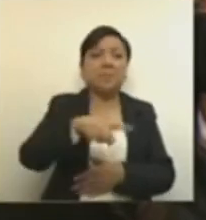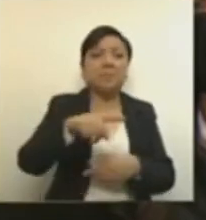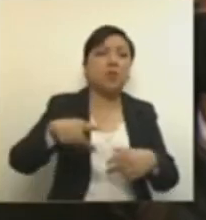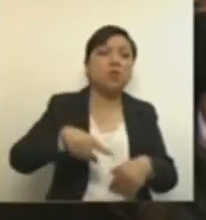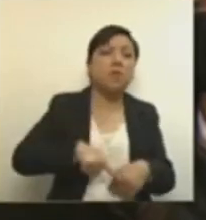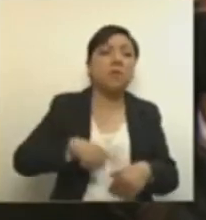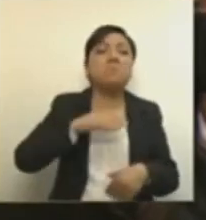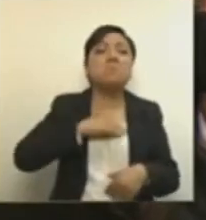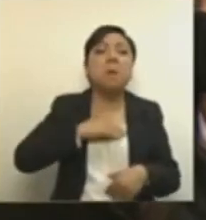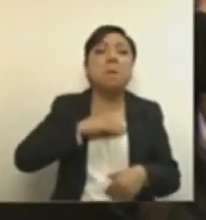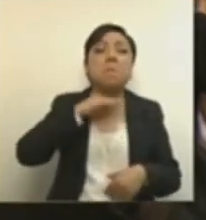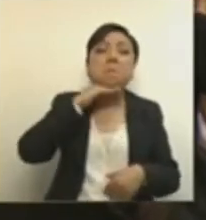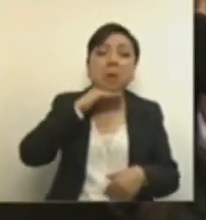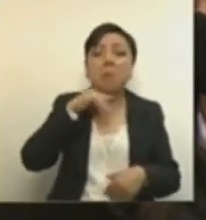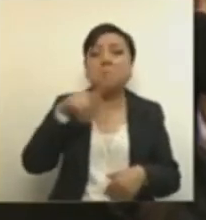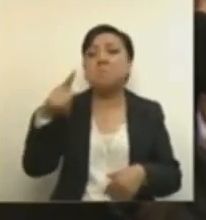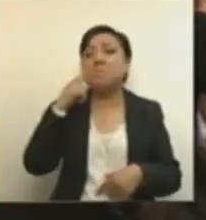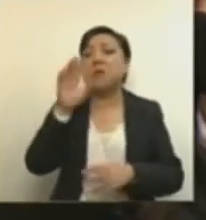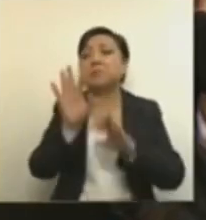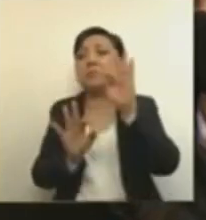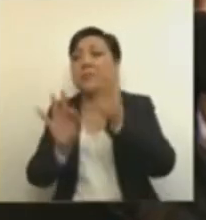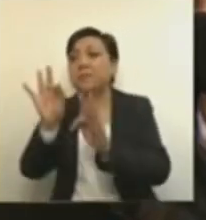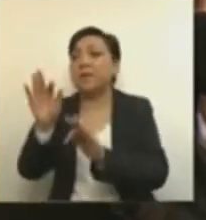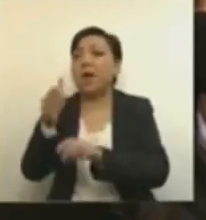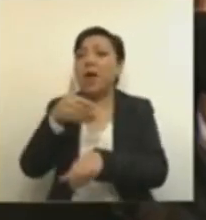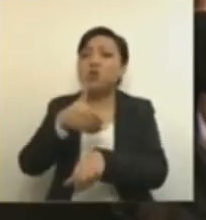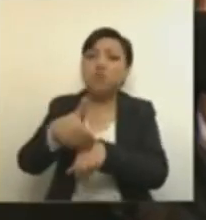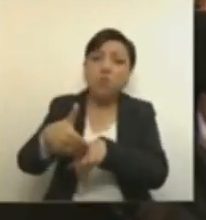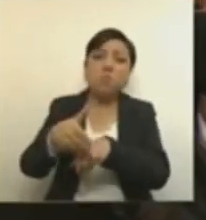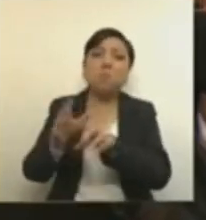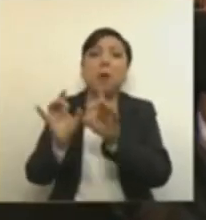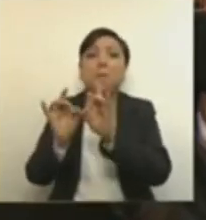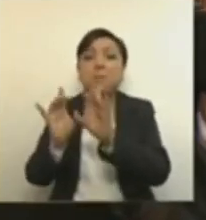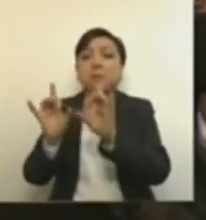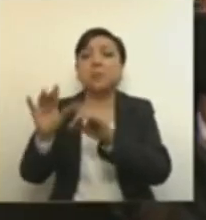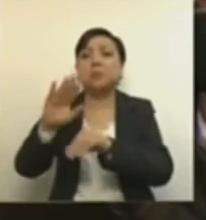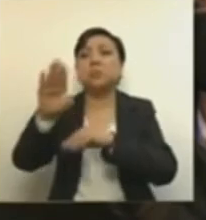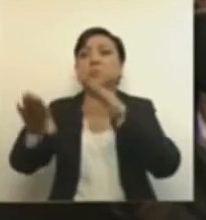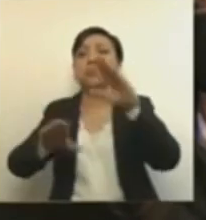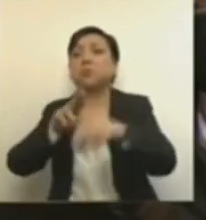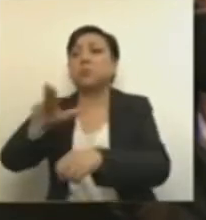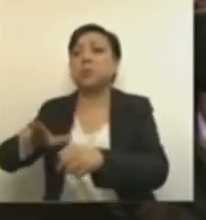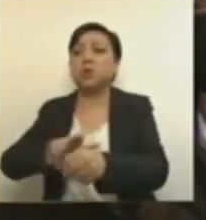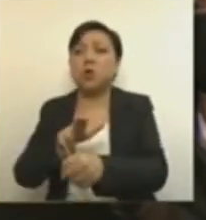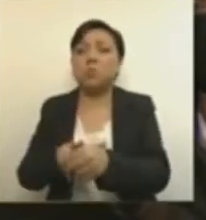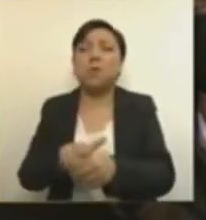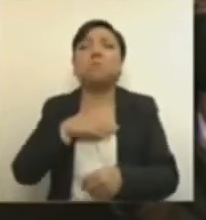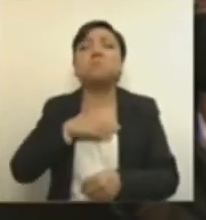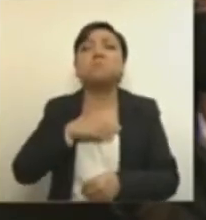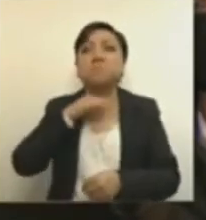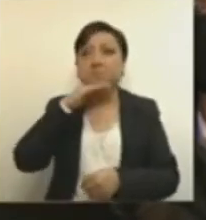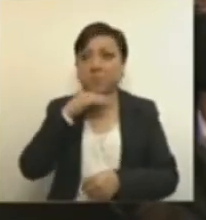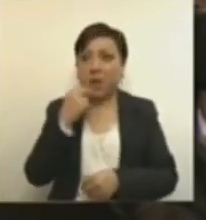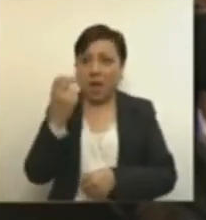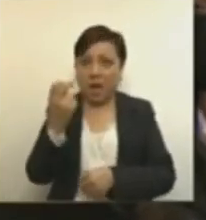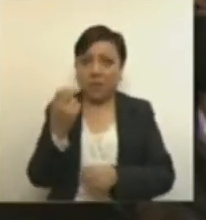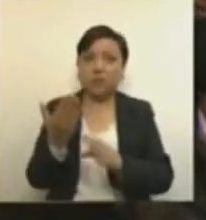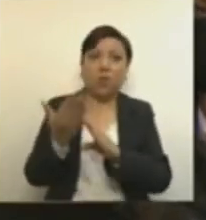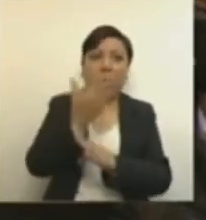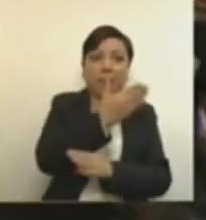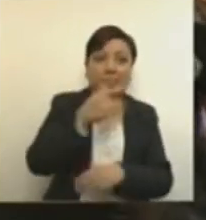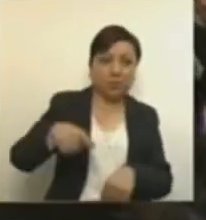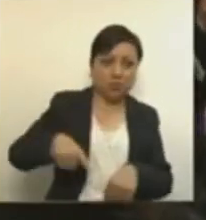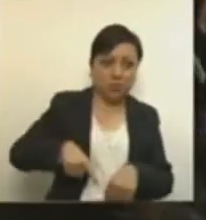colaterales y desecho. Ya confirmamos que los gobiernos anteriores tenían entre sus